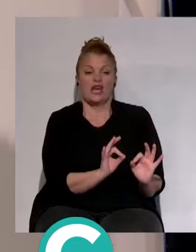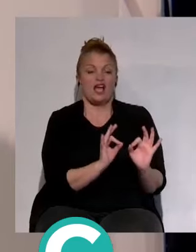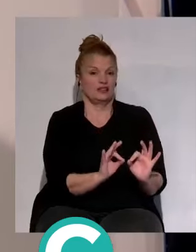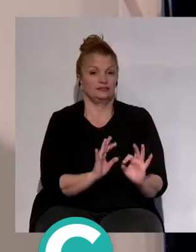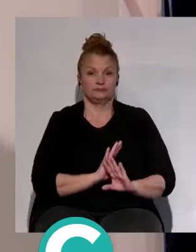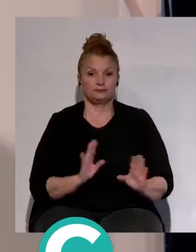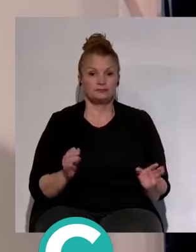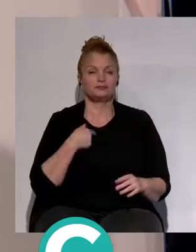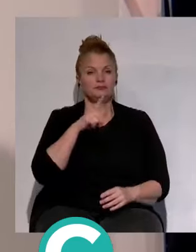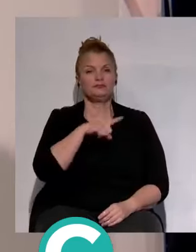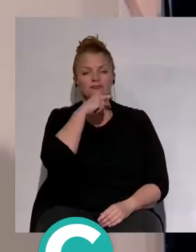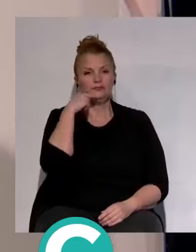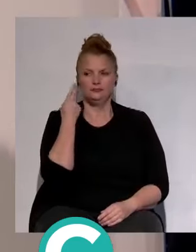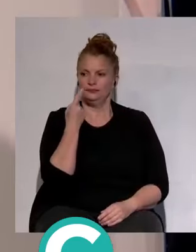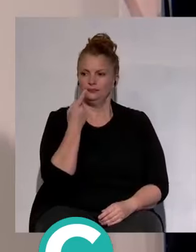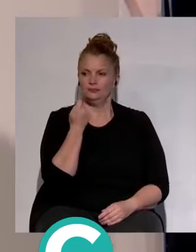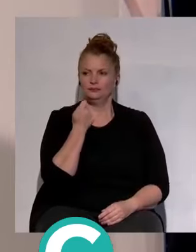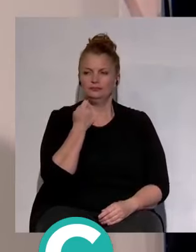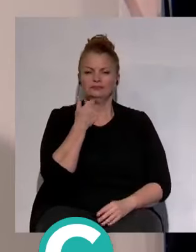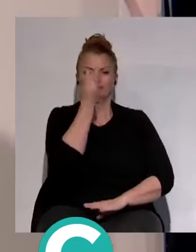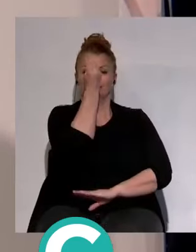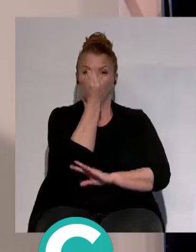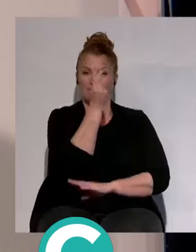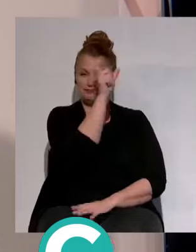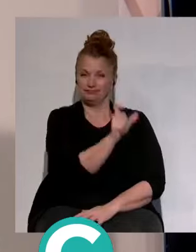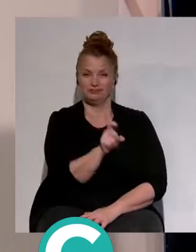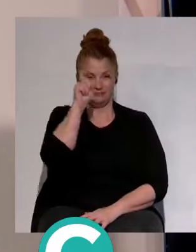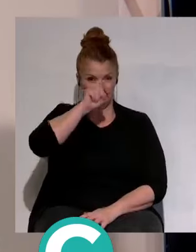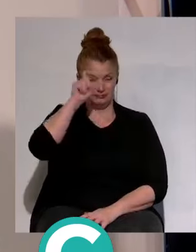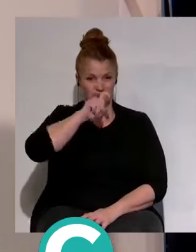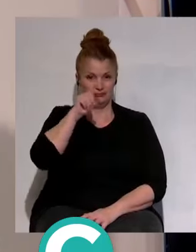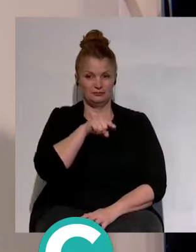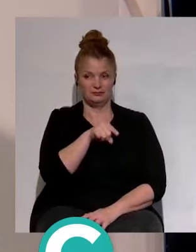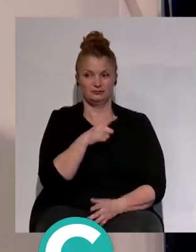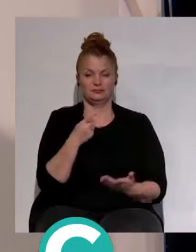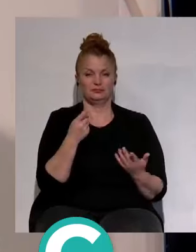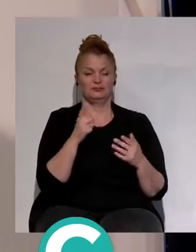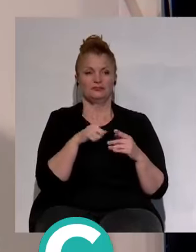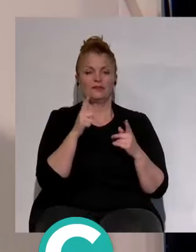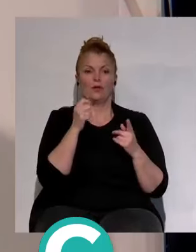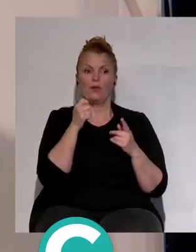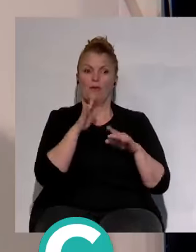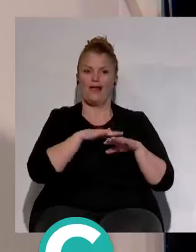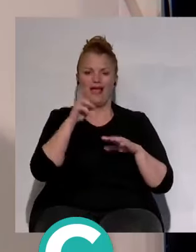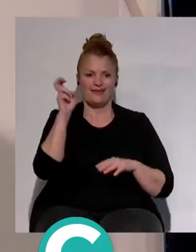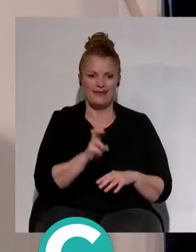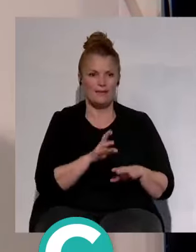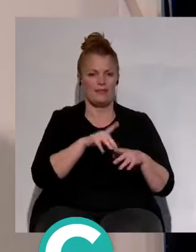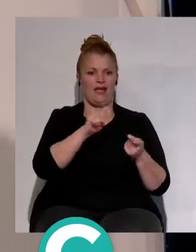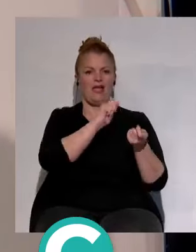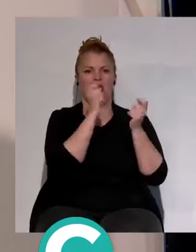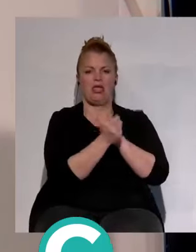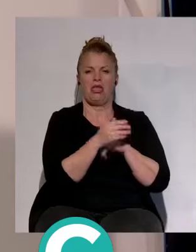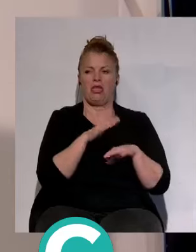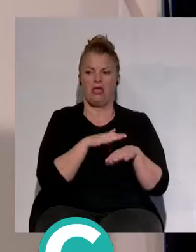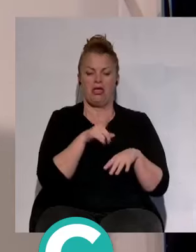Y también me duele un poco la figura de Peregrino, que yo creo que había llegado un poco de revulsivo, que tiró la toalla